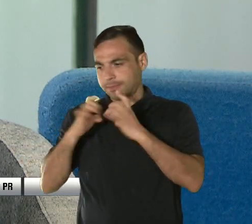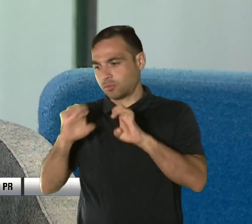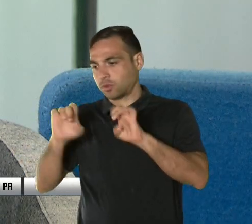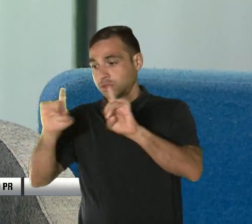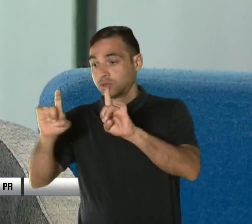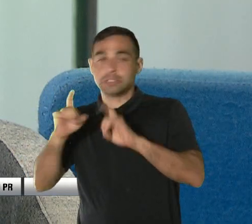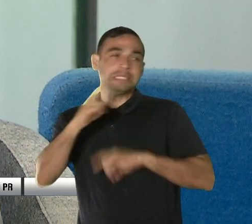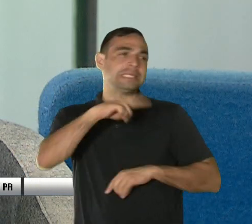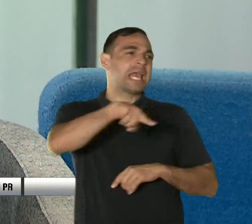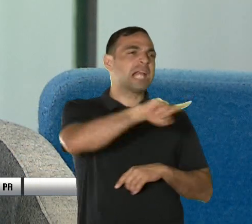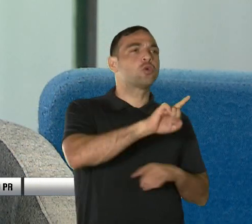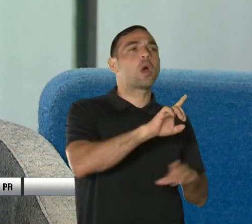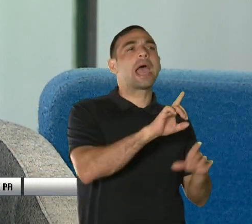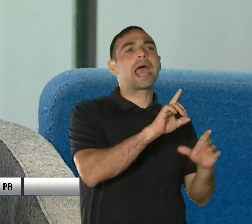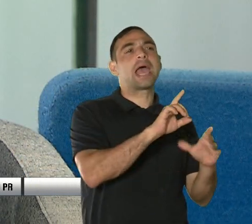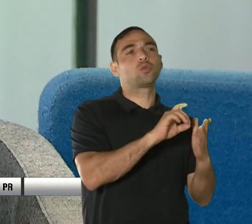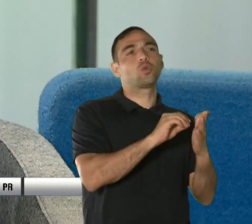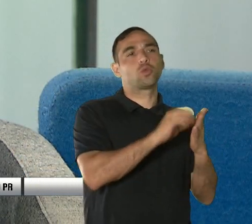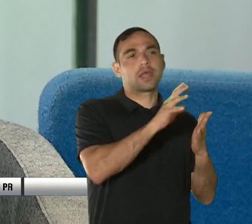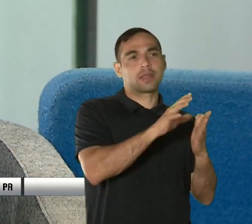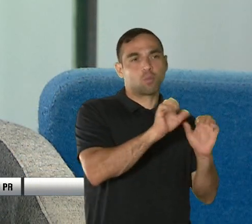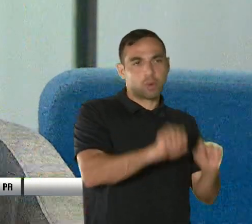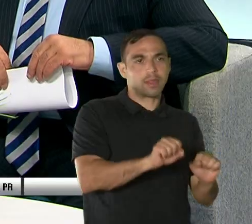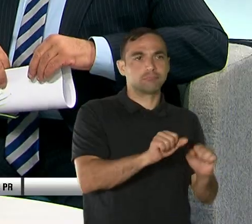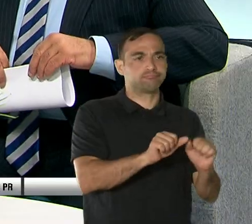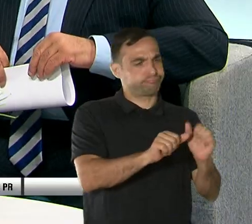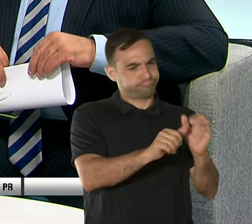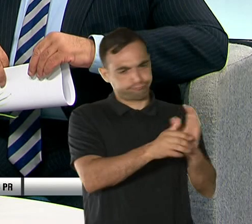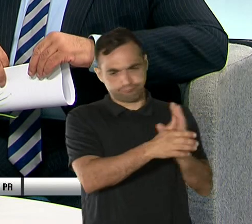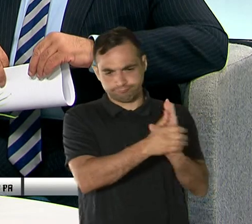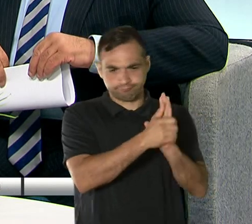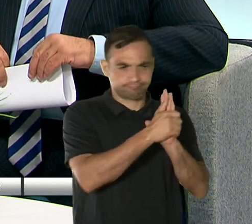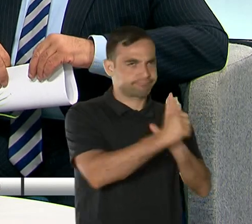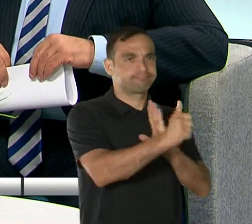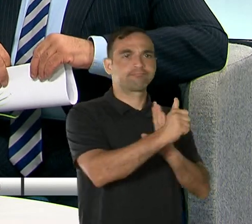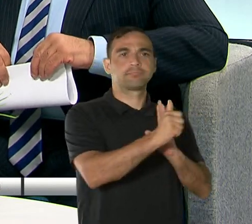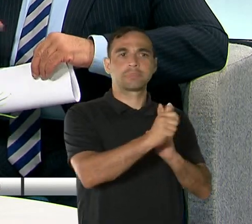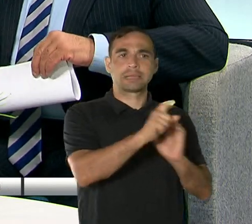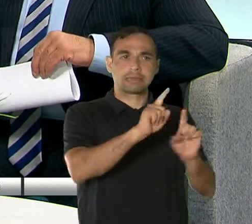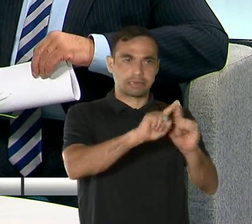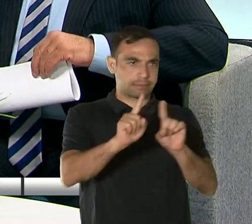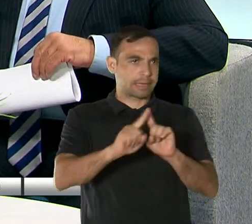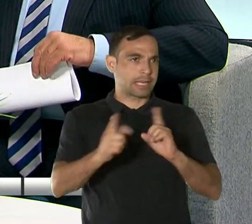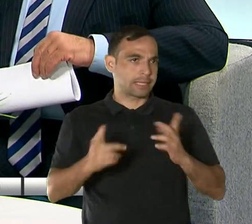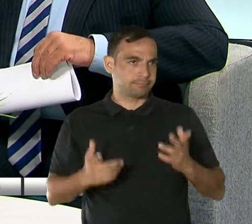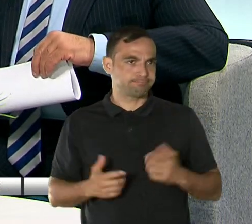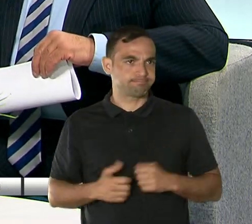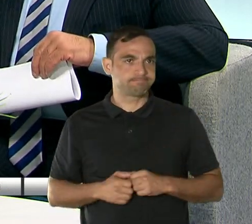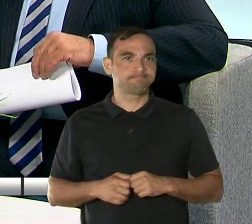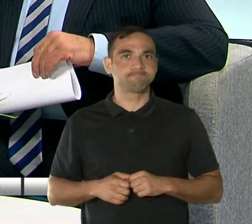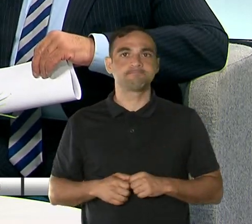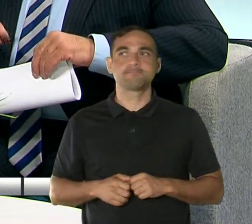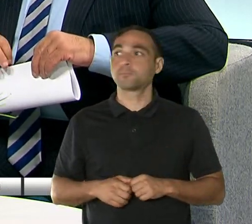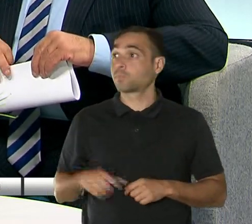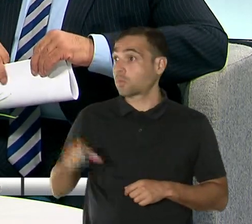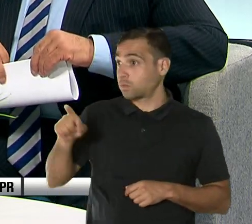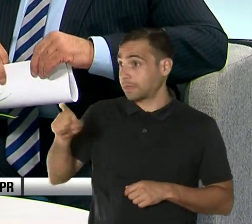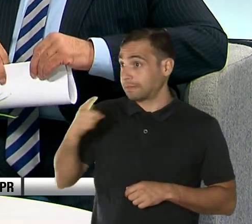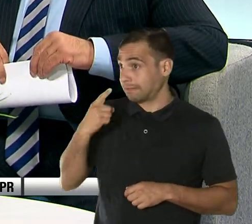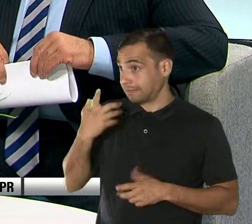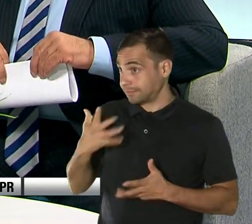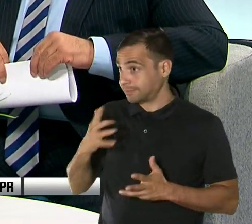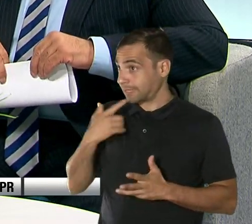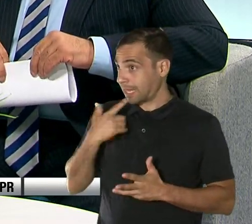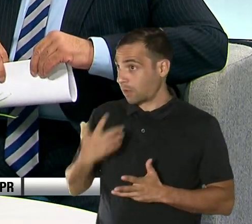esenciales. Ese es el enfoque de este año. En el caso de la matrícula regular, ¿verdad? Porque ya me mencionó dos aspectos, inclusive los